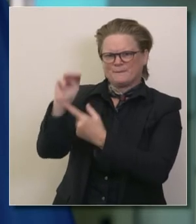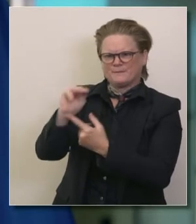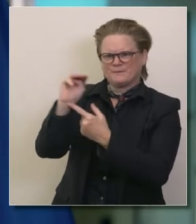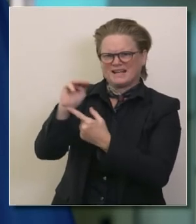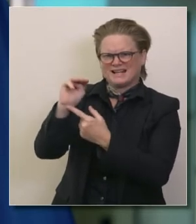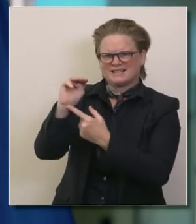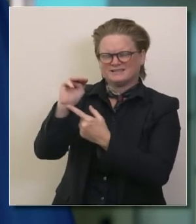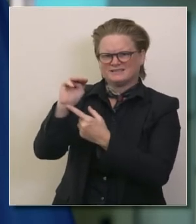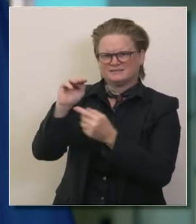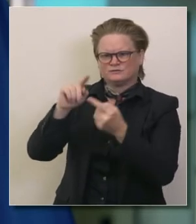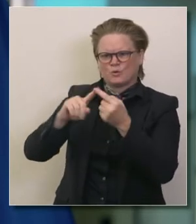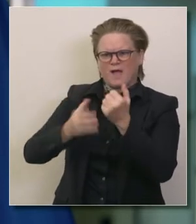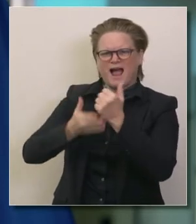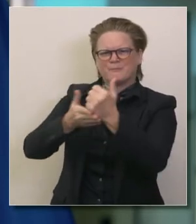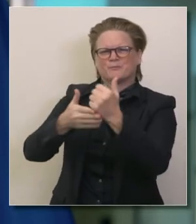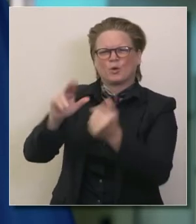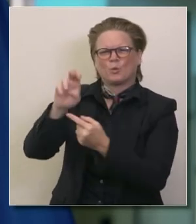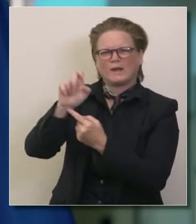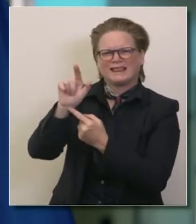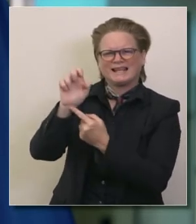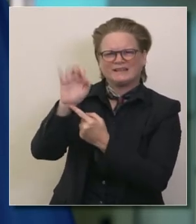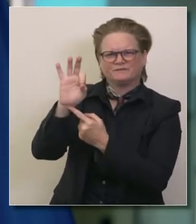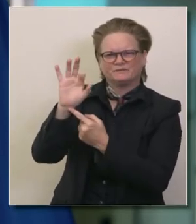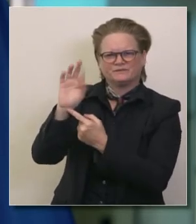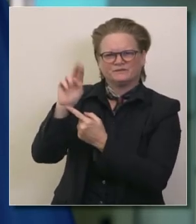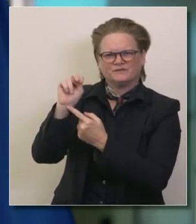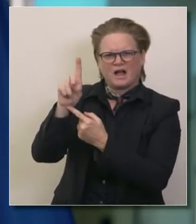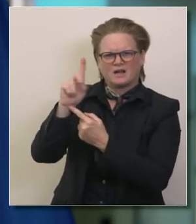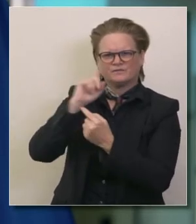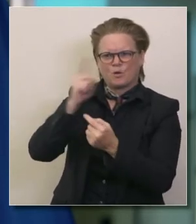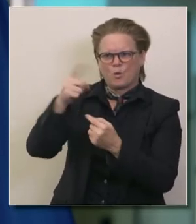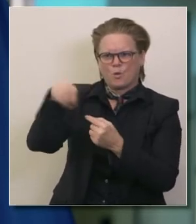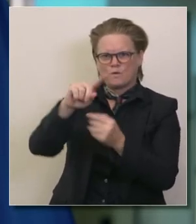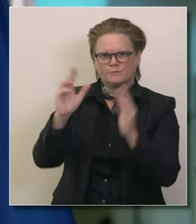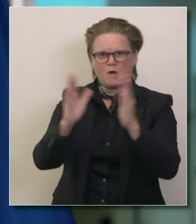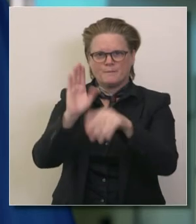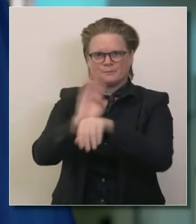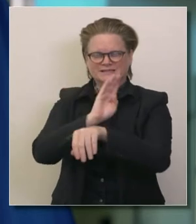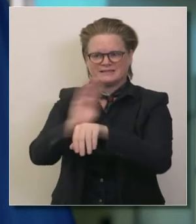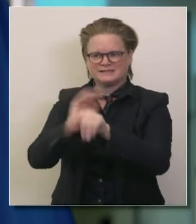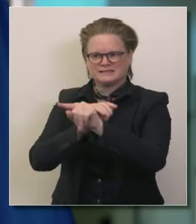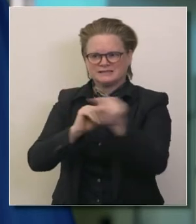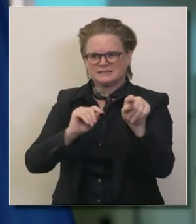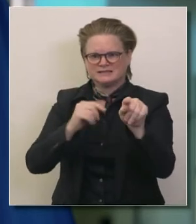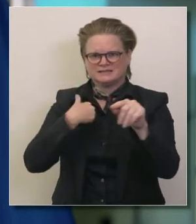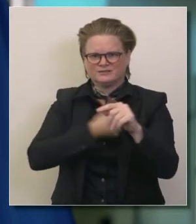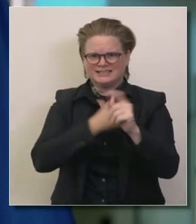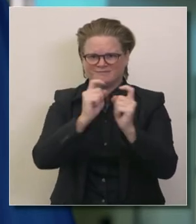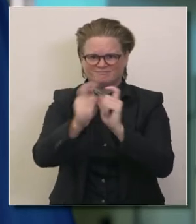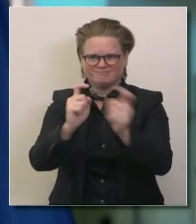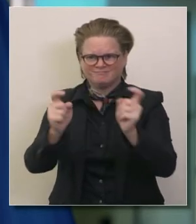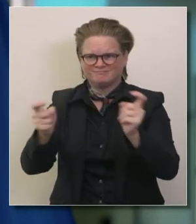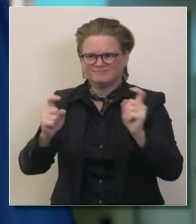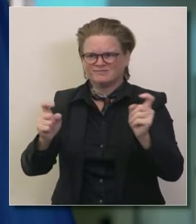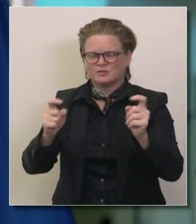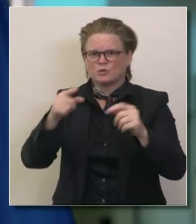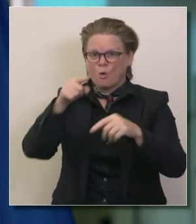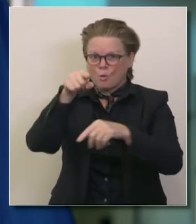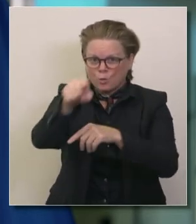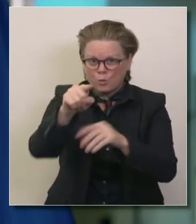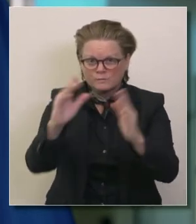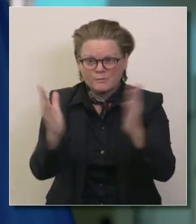subvenciones no solo para pequeños negocios sino también instituciones cultulares y organizaciones sin afán de locro estos dólares están siendo